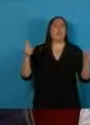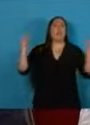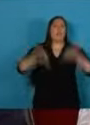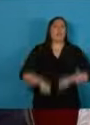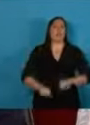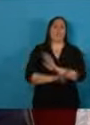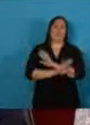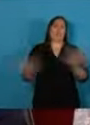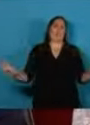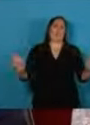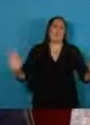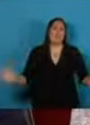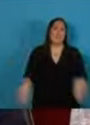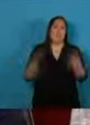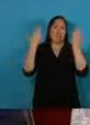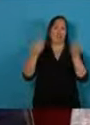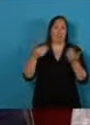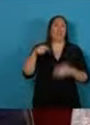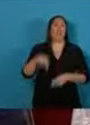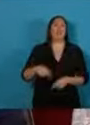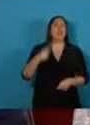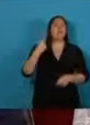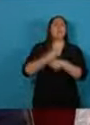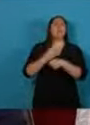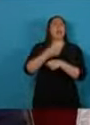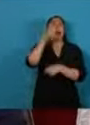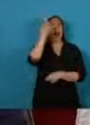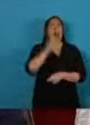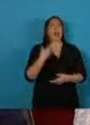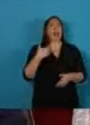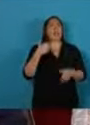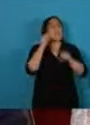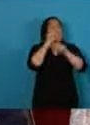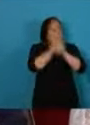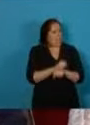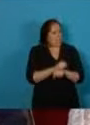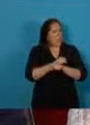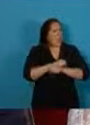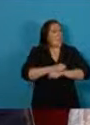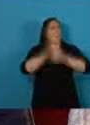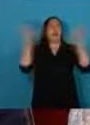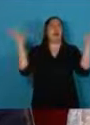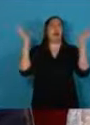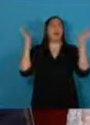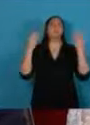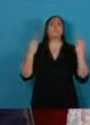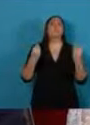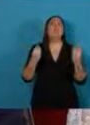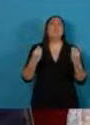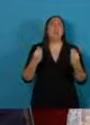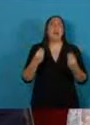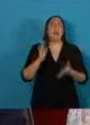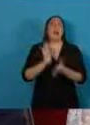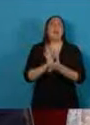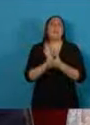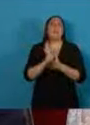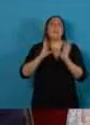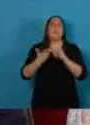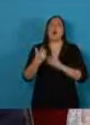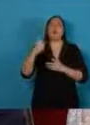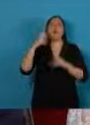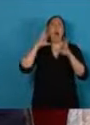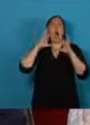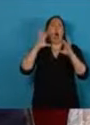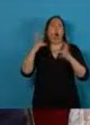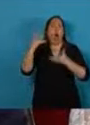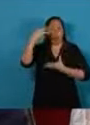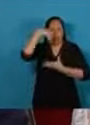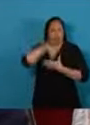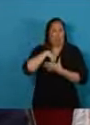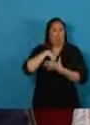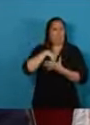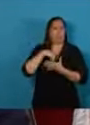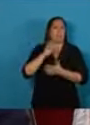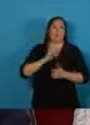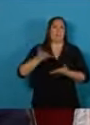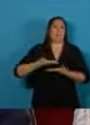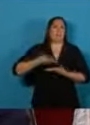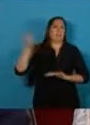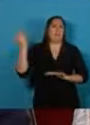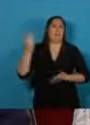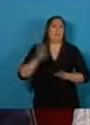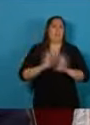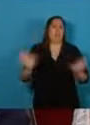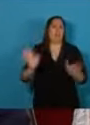principal liberación como país es lograr que el odio no tenga poder sobre nuestros espíritus que el odio no nos